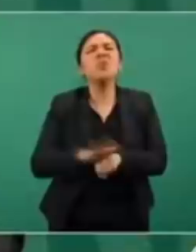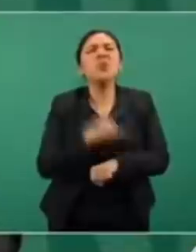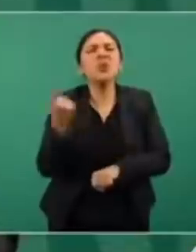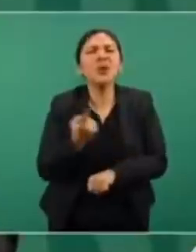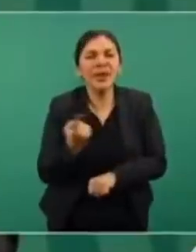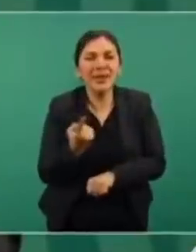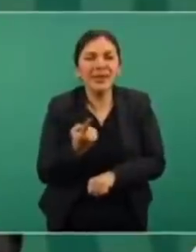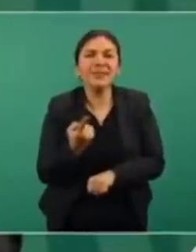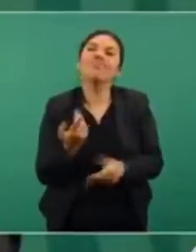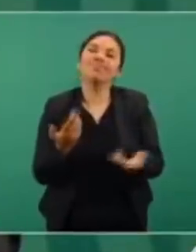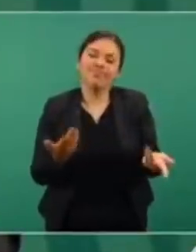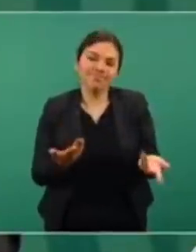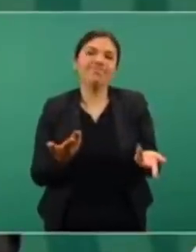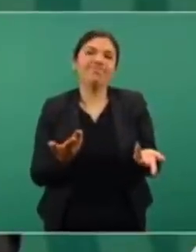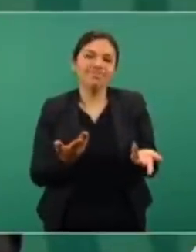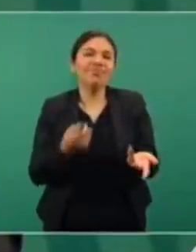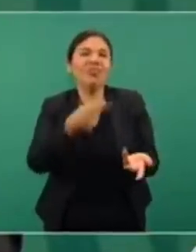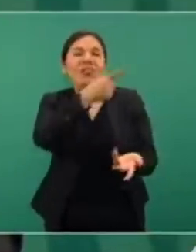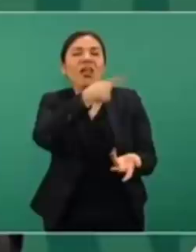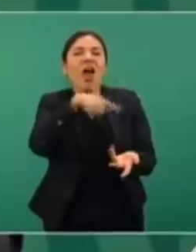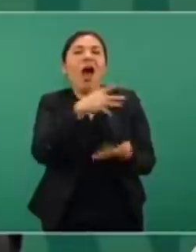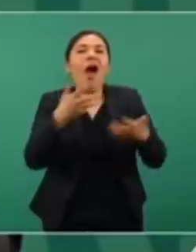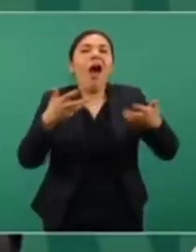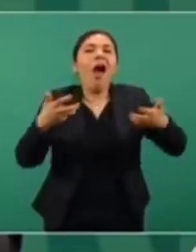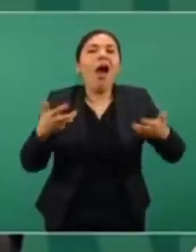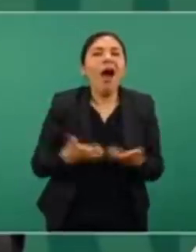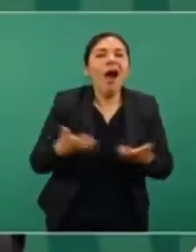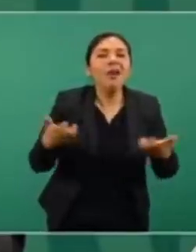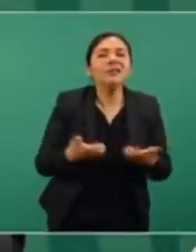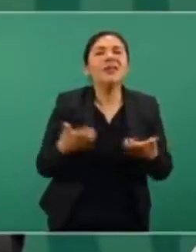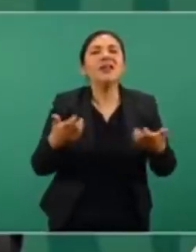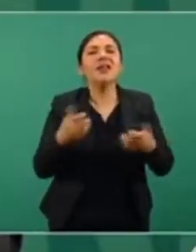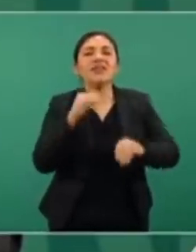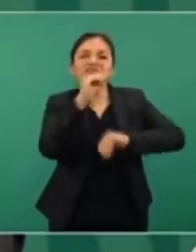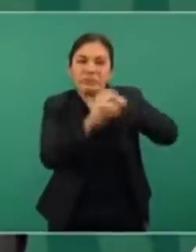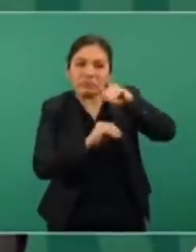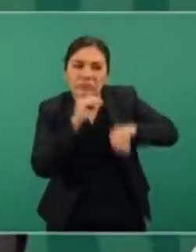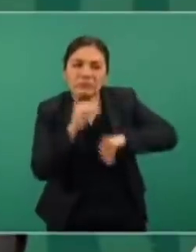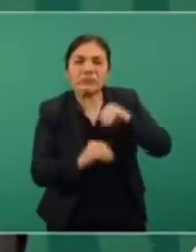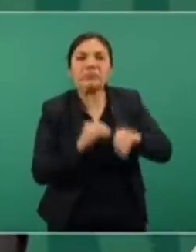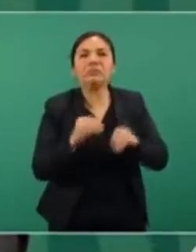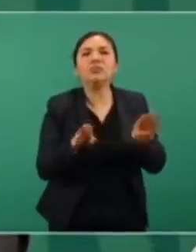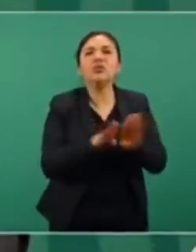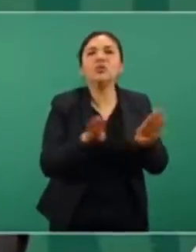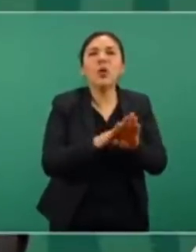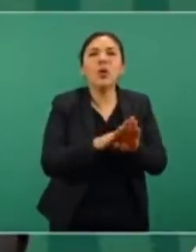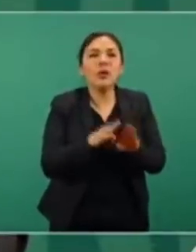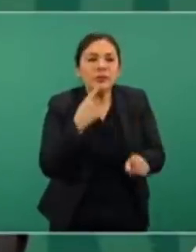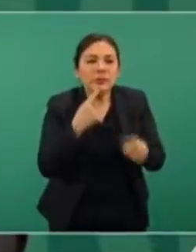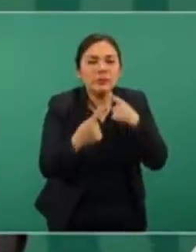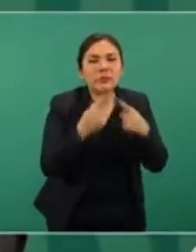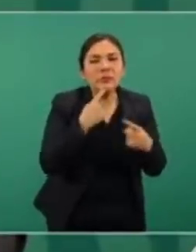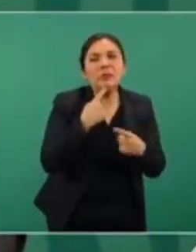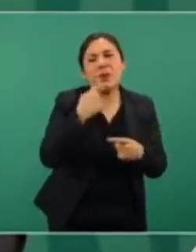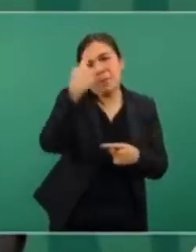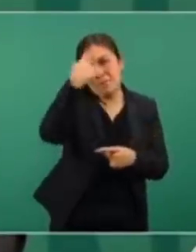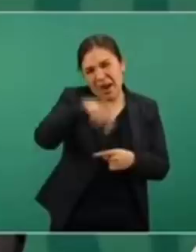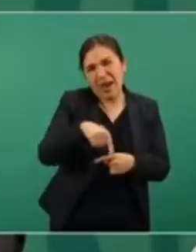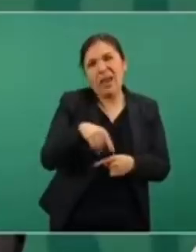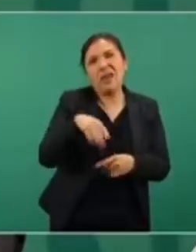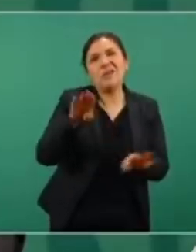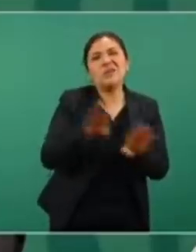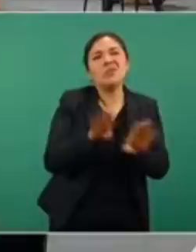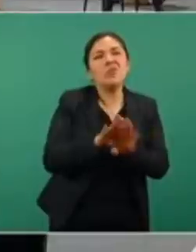porque este van creando este tipo de supuestos no